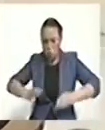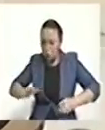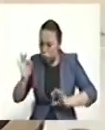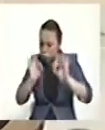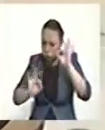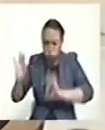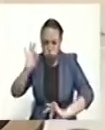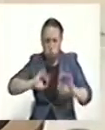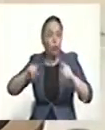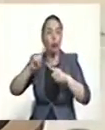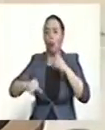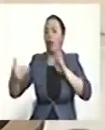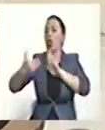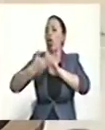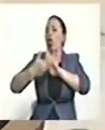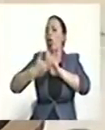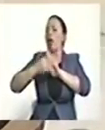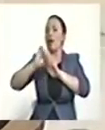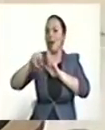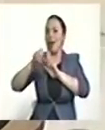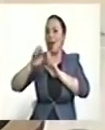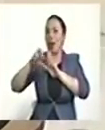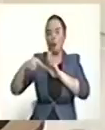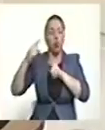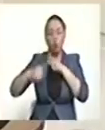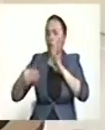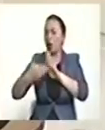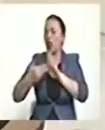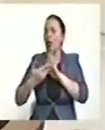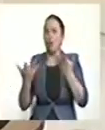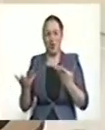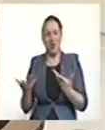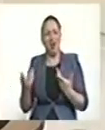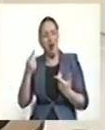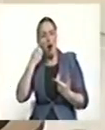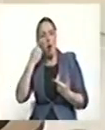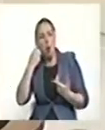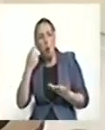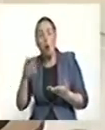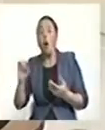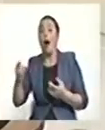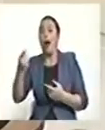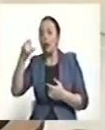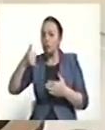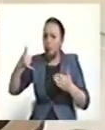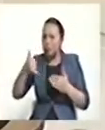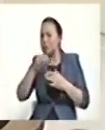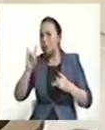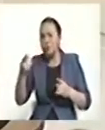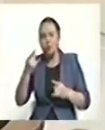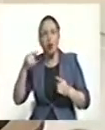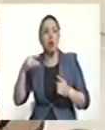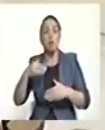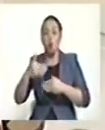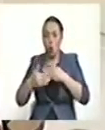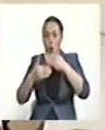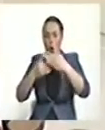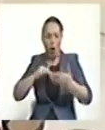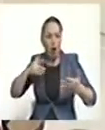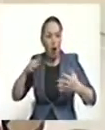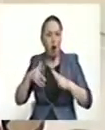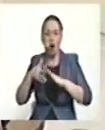demandar las decisiones que tome esa jurisdicción, que además deberían estar amparadas sobre cualquier violación flagrante al debido proceso.